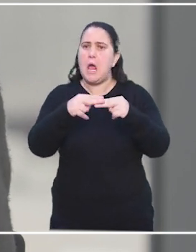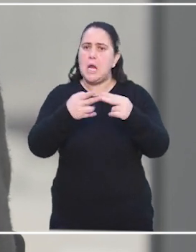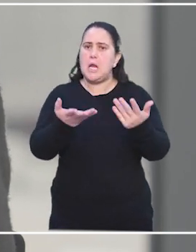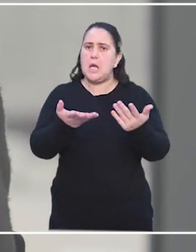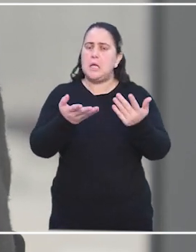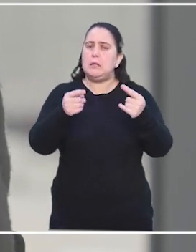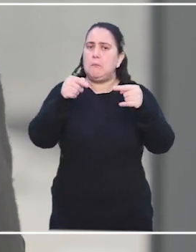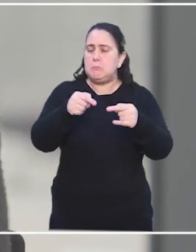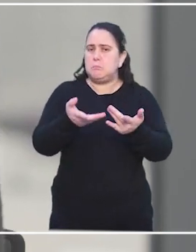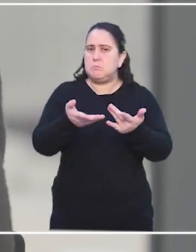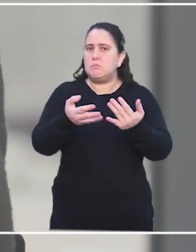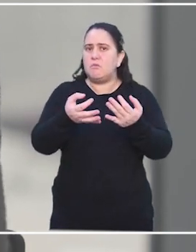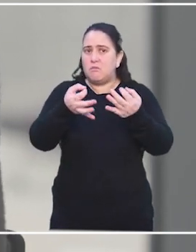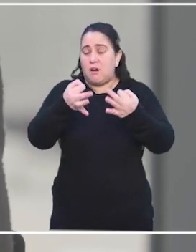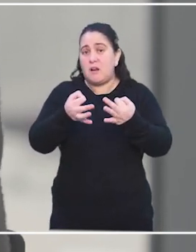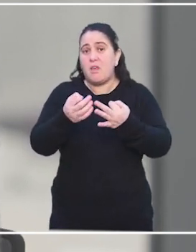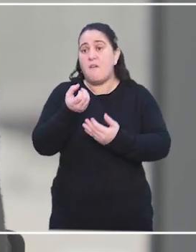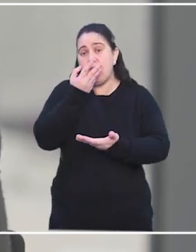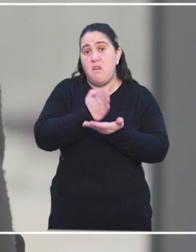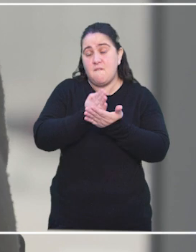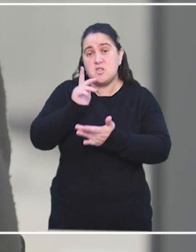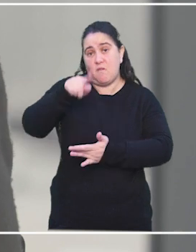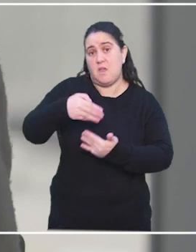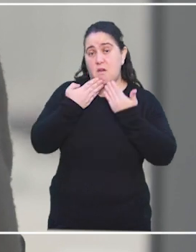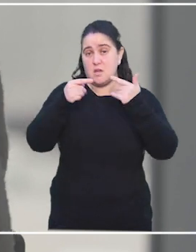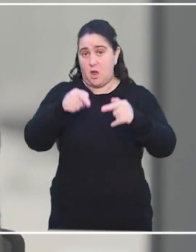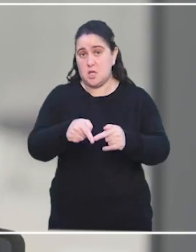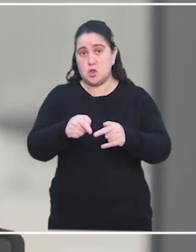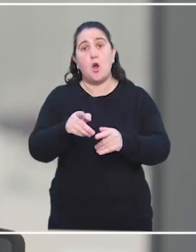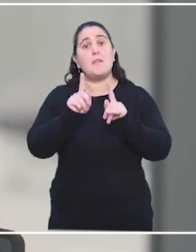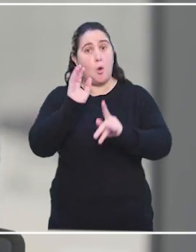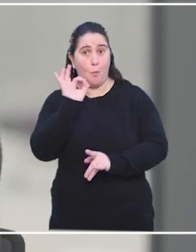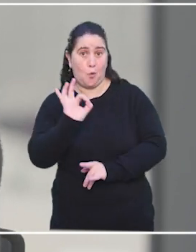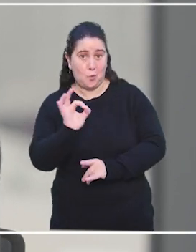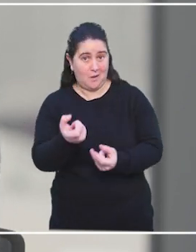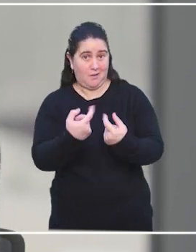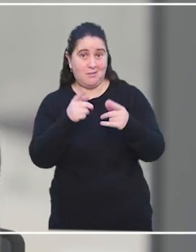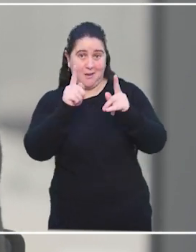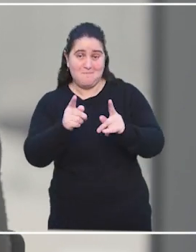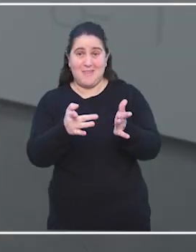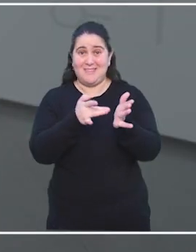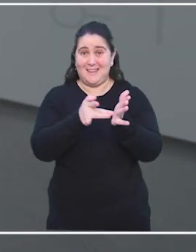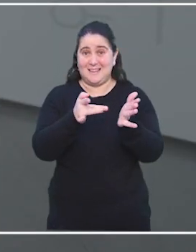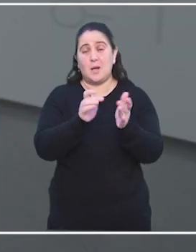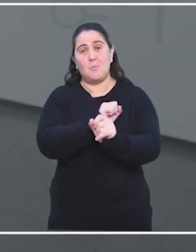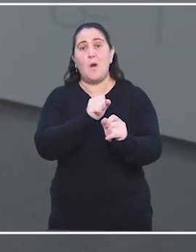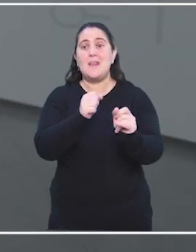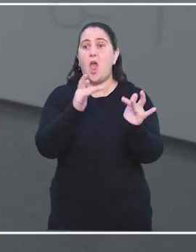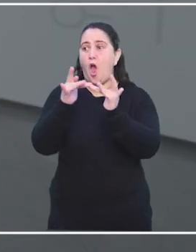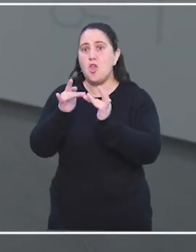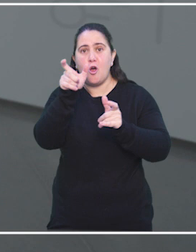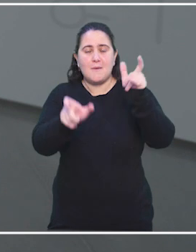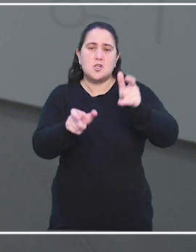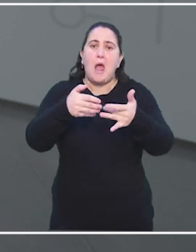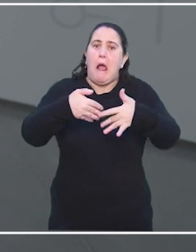conducen a esos beneficios y las oportunidades que nos da el mundo digital de interactuar con gente que